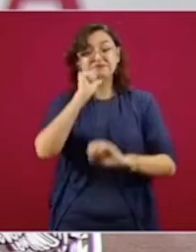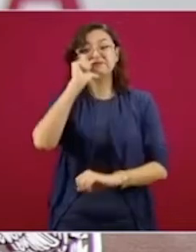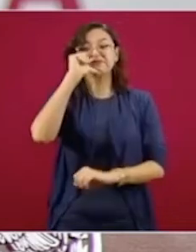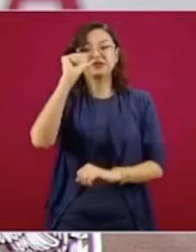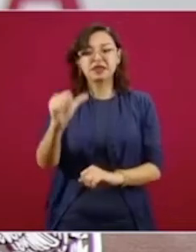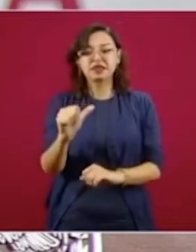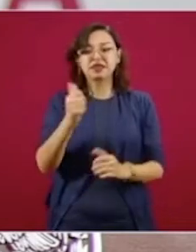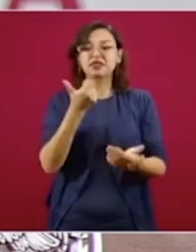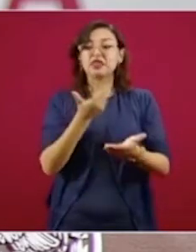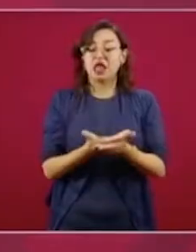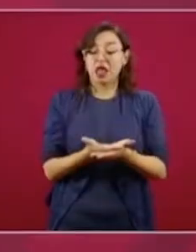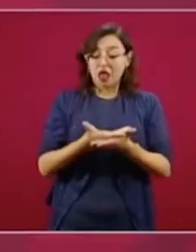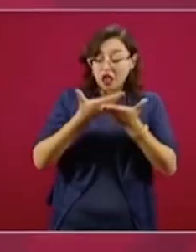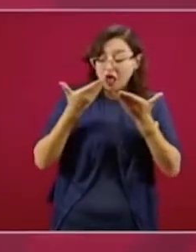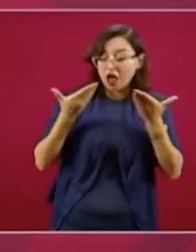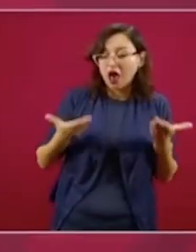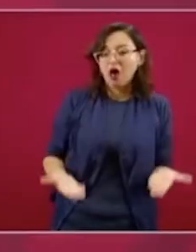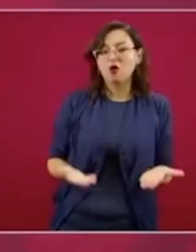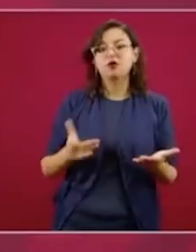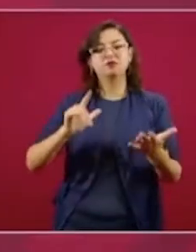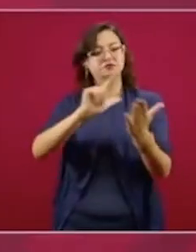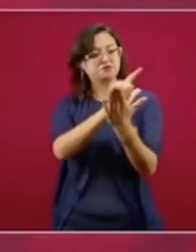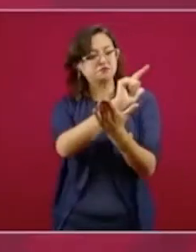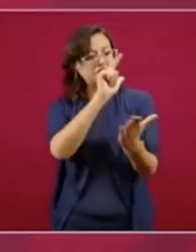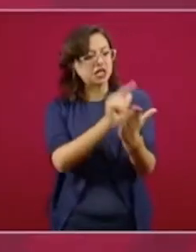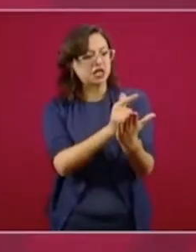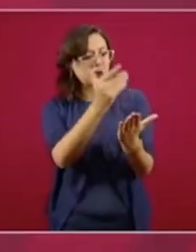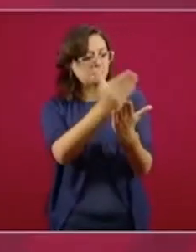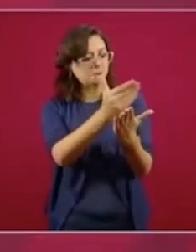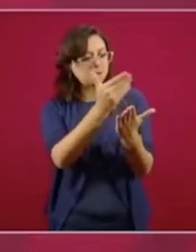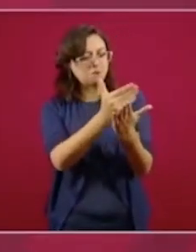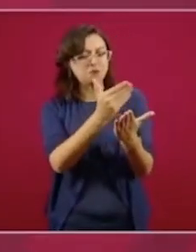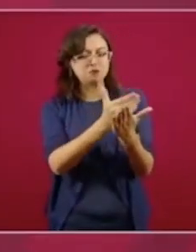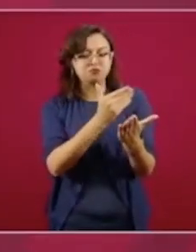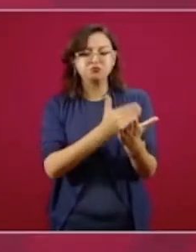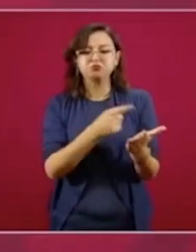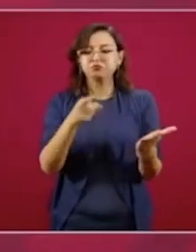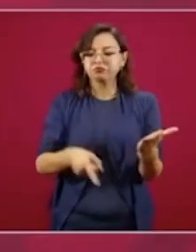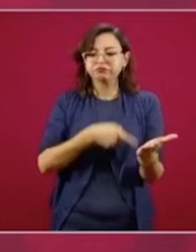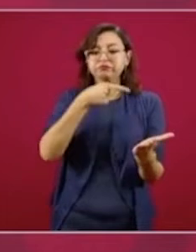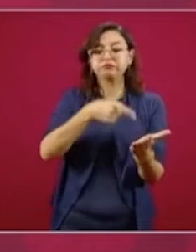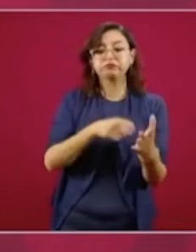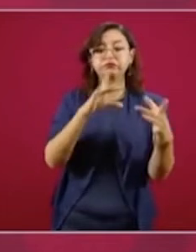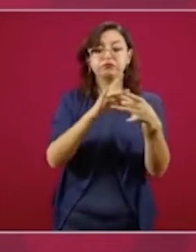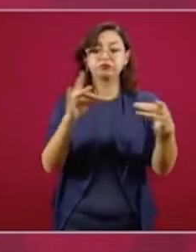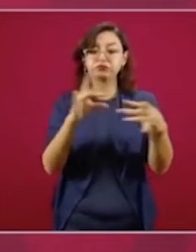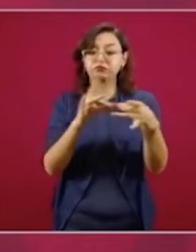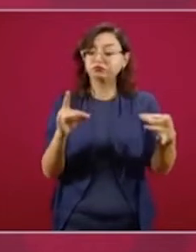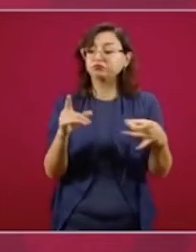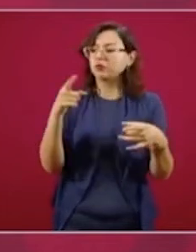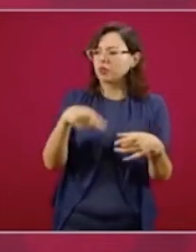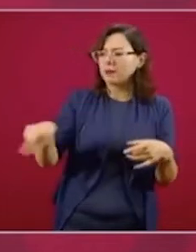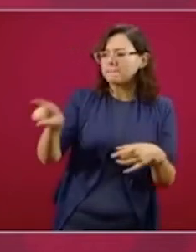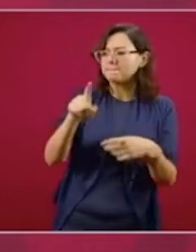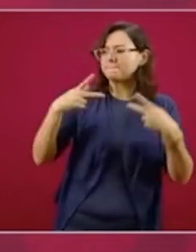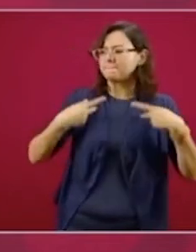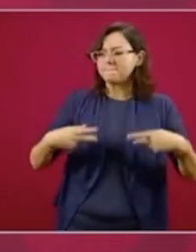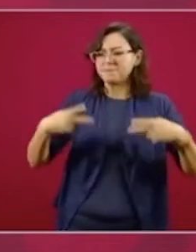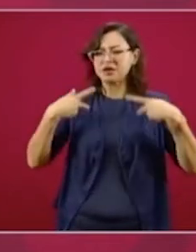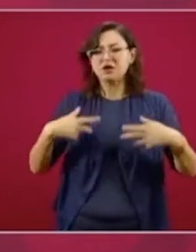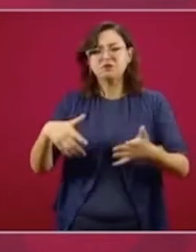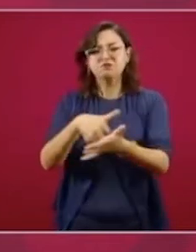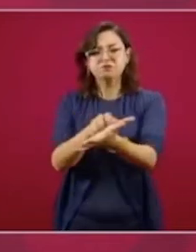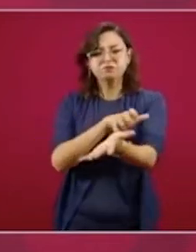de las circunstancias, nuestras leyes prevén que no es correcto abandonar a su suerte a miles de